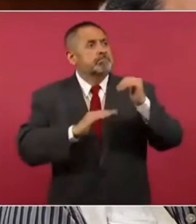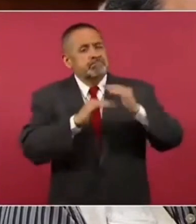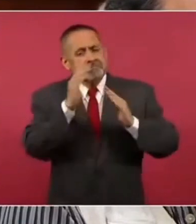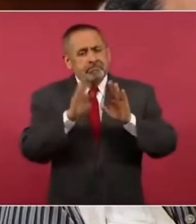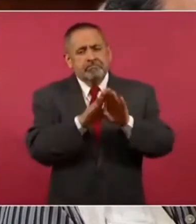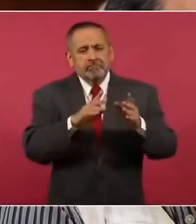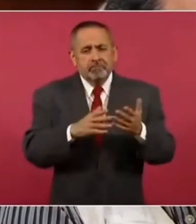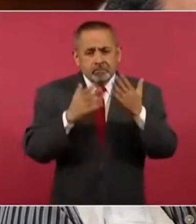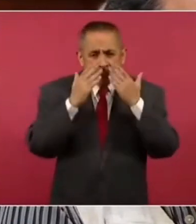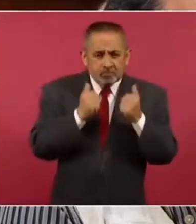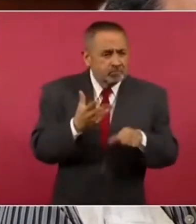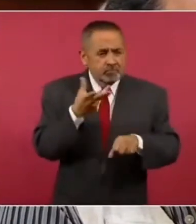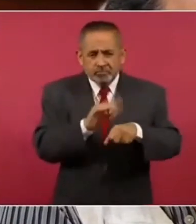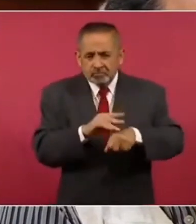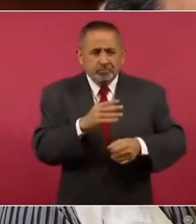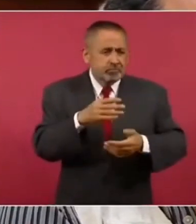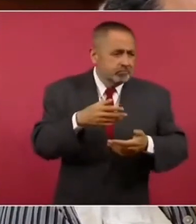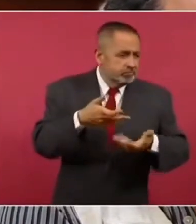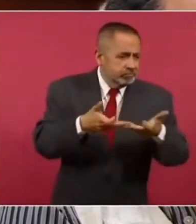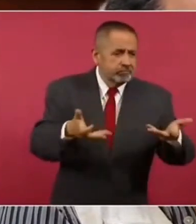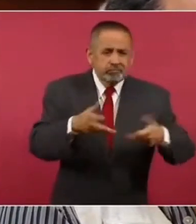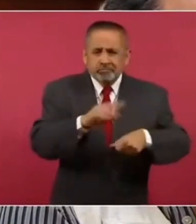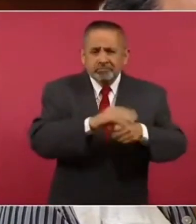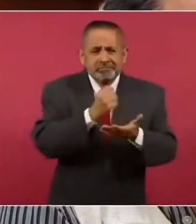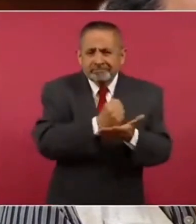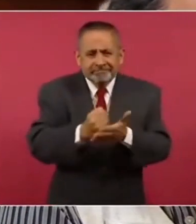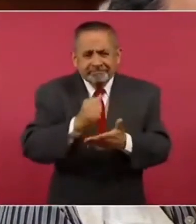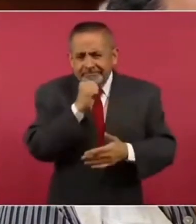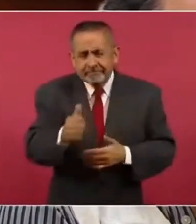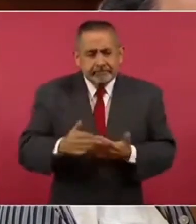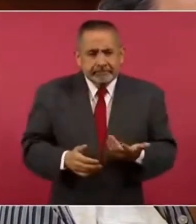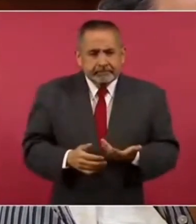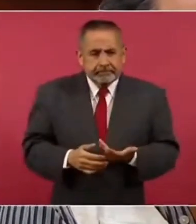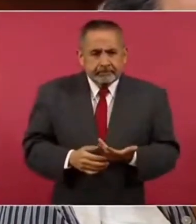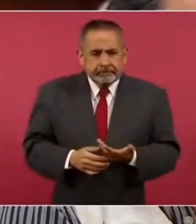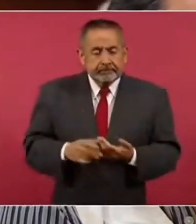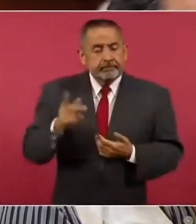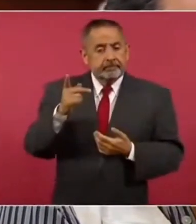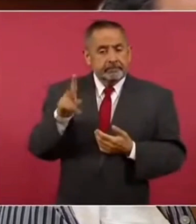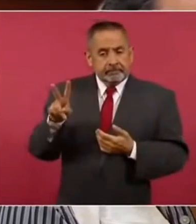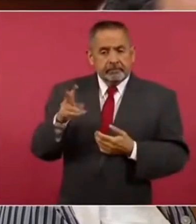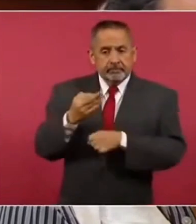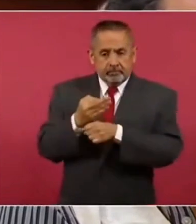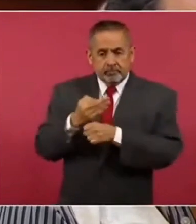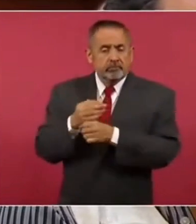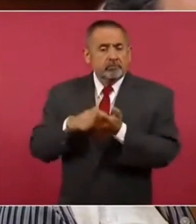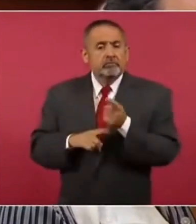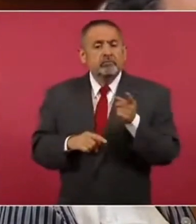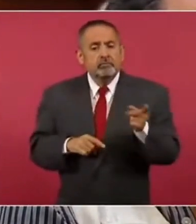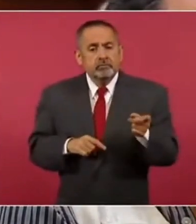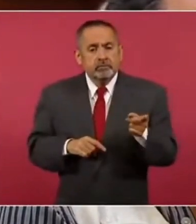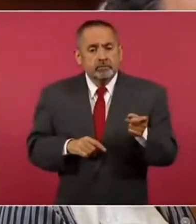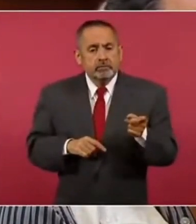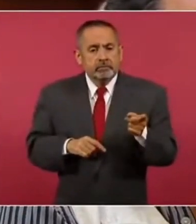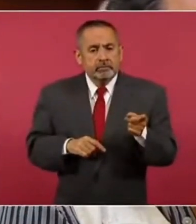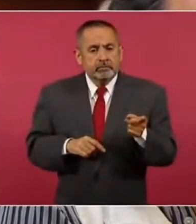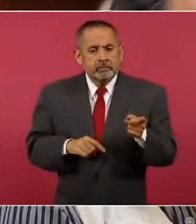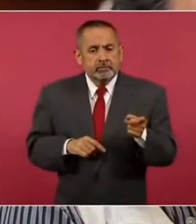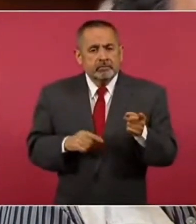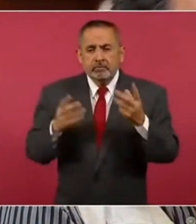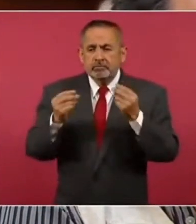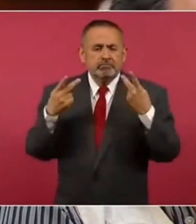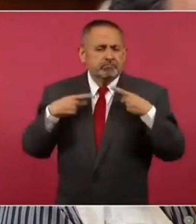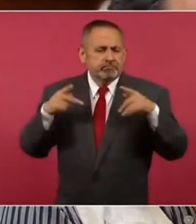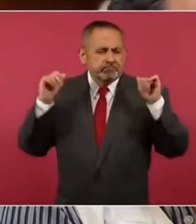de la factibilidad de los servicios. Si bien Puerto Vallarta en estos momentos está llegando